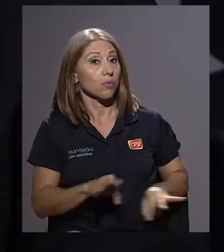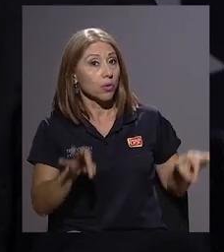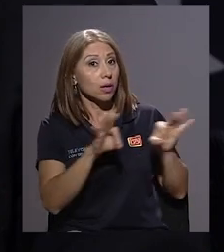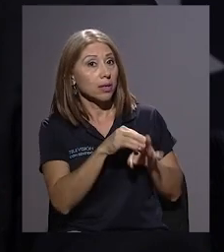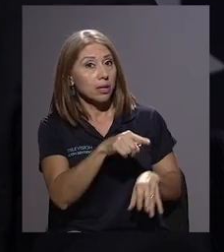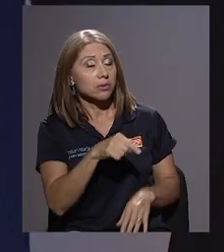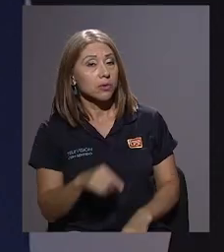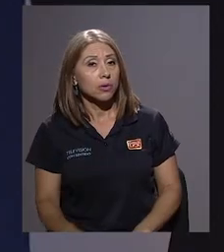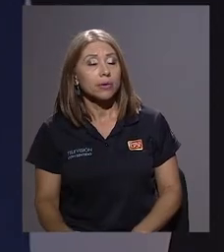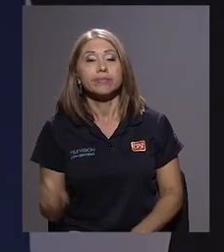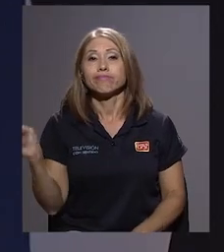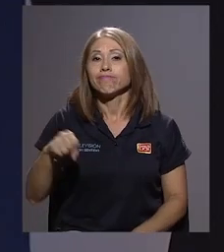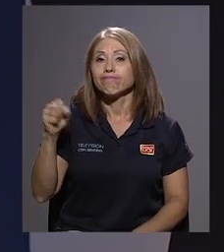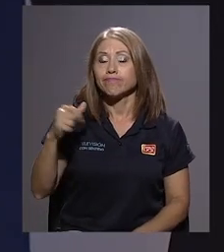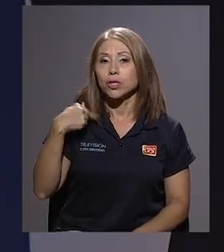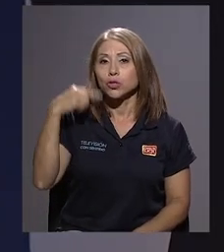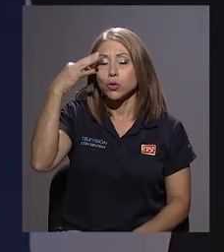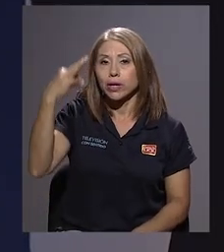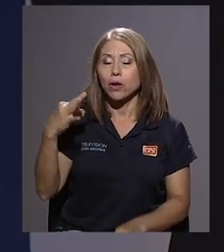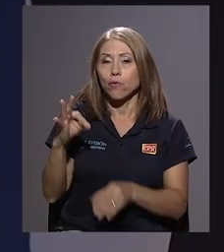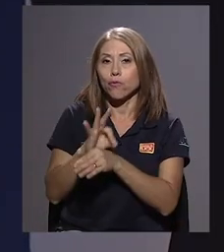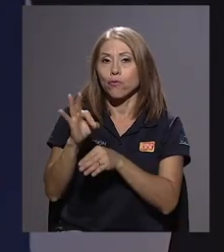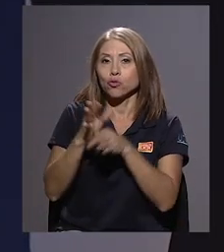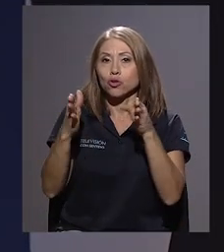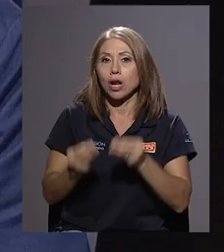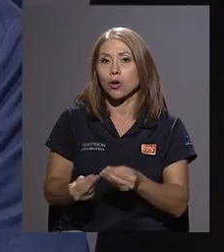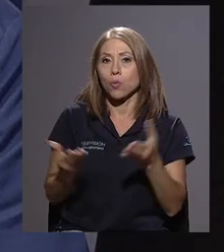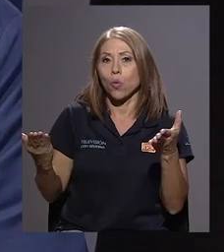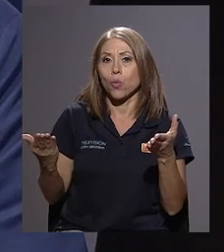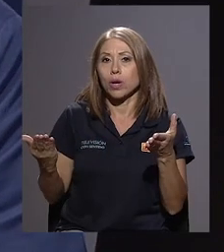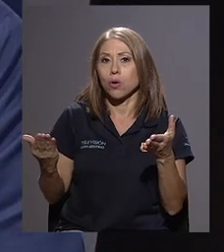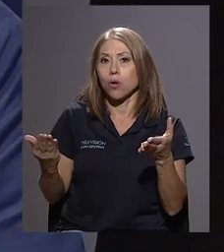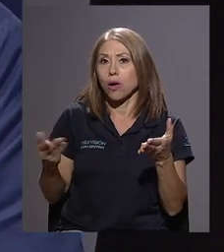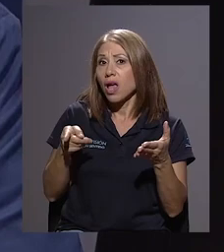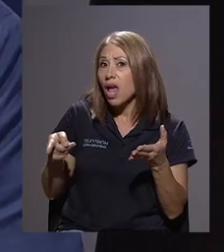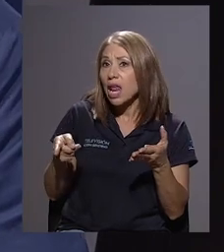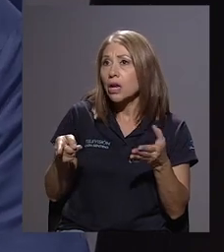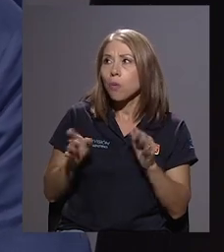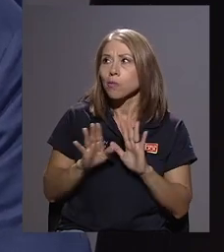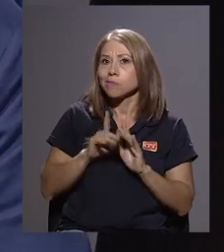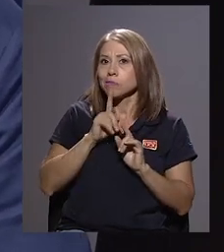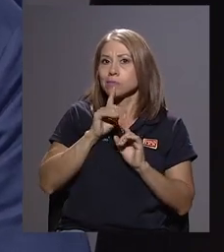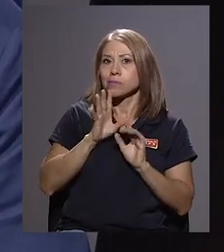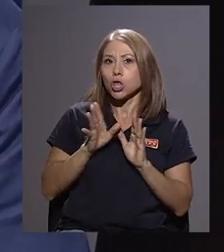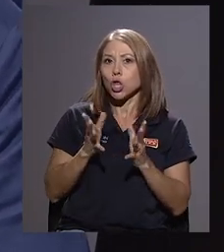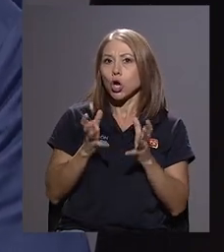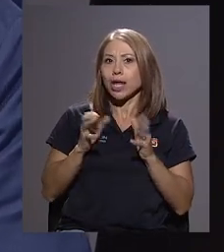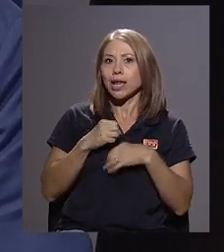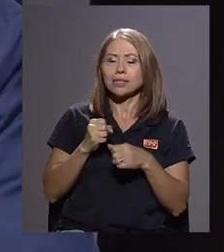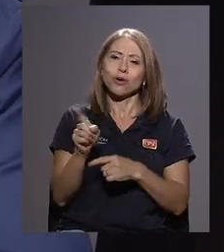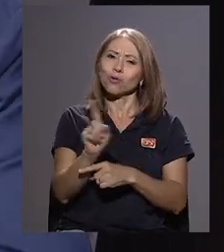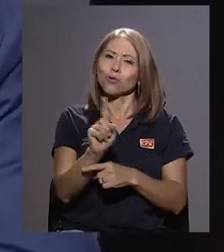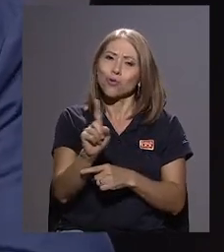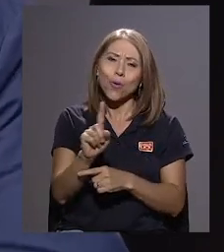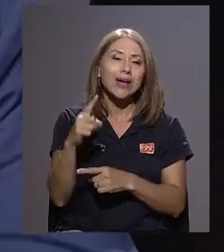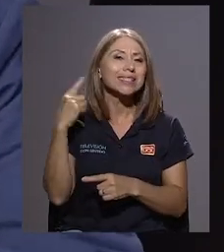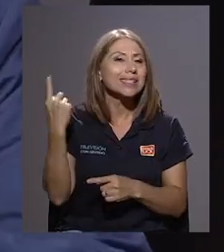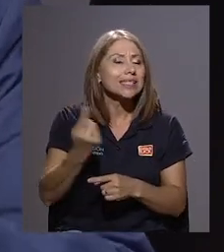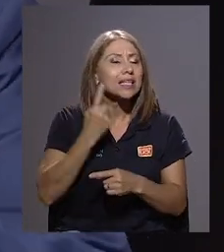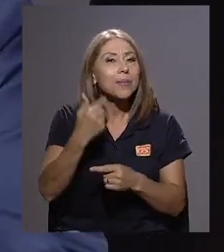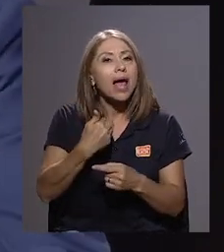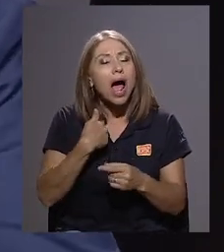Yo creo que el funcionario público no es que no quiera hacerlo, es que todo su marco